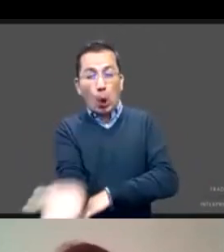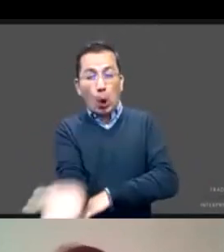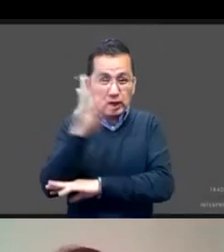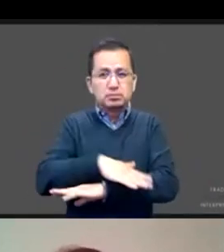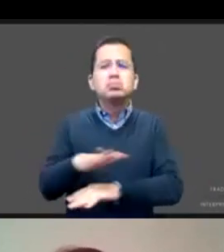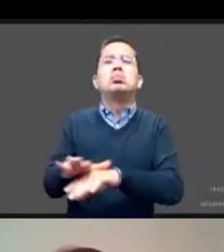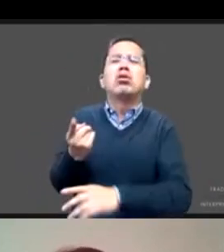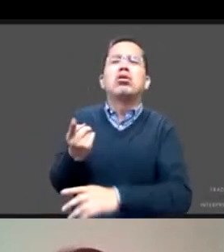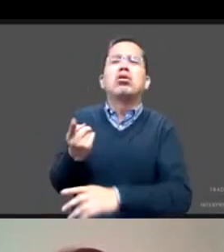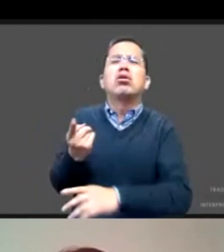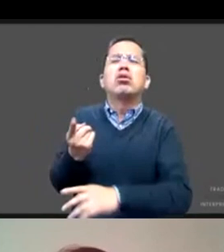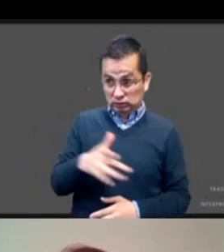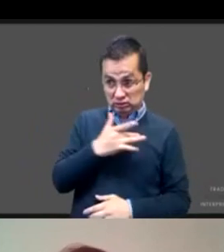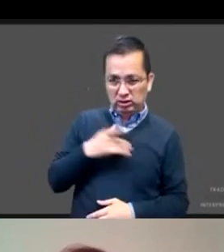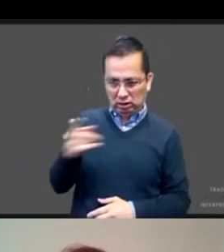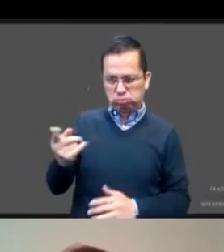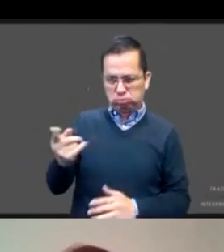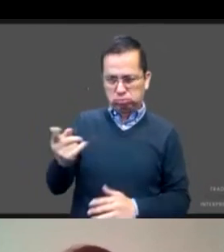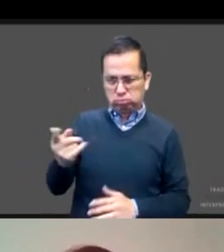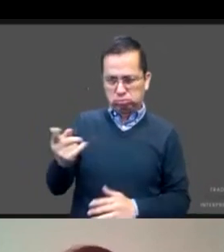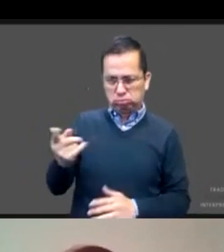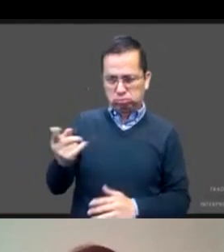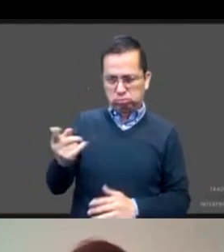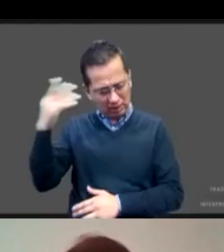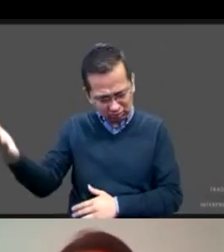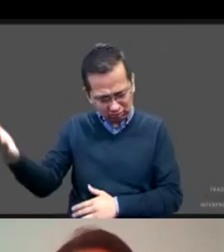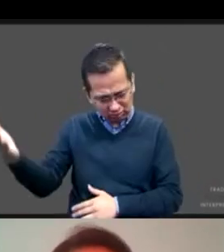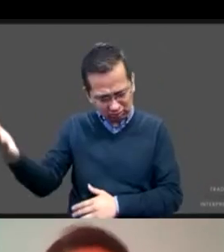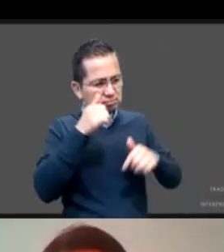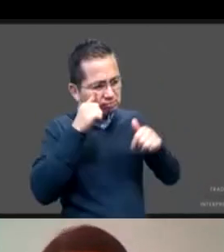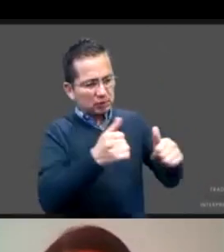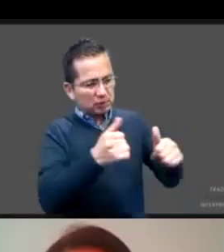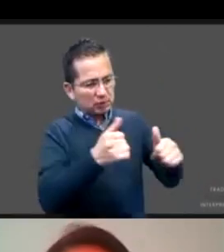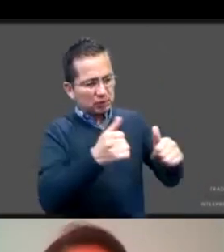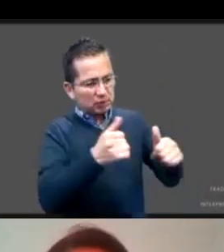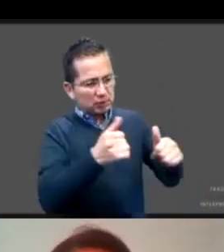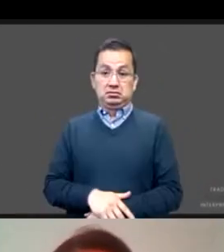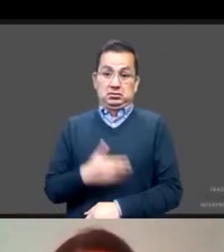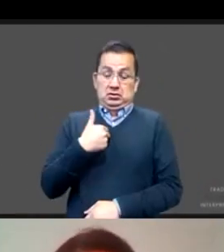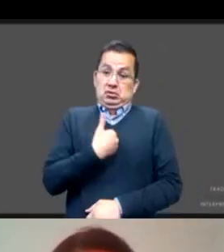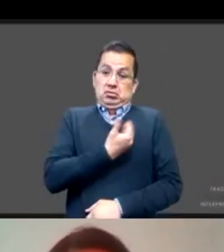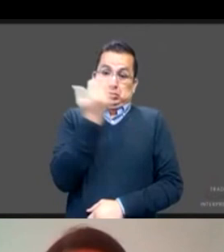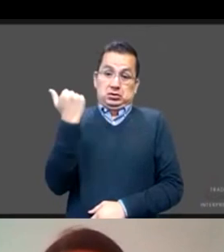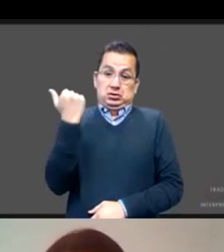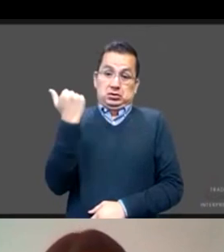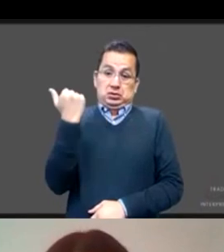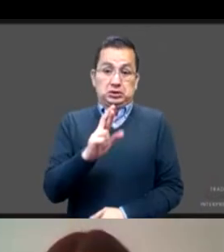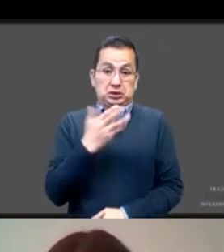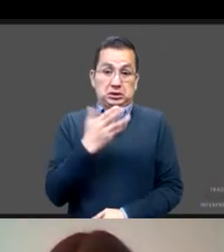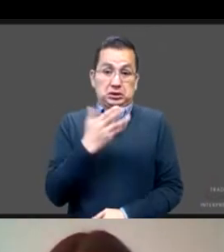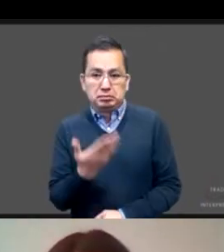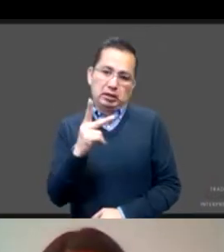para volverle a apostar a transformar la dignidad de las personas jóvenes. Entonces, no sé si respondí, pero dejaría eso por ahí.